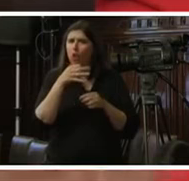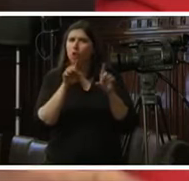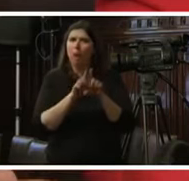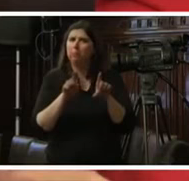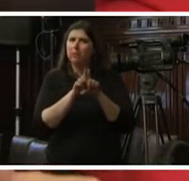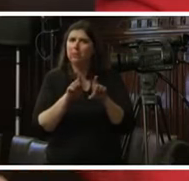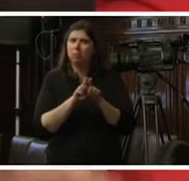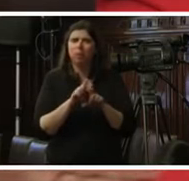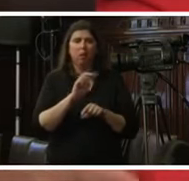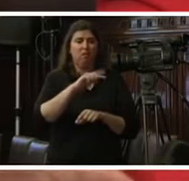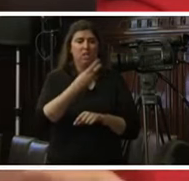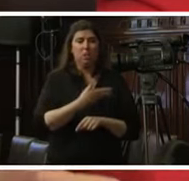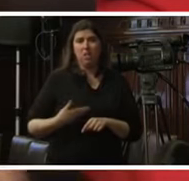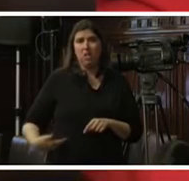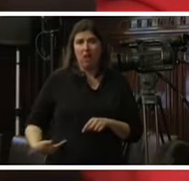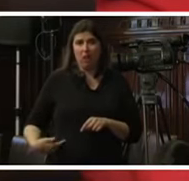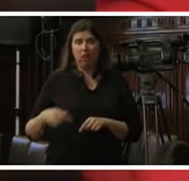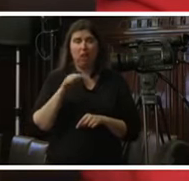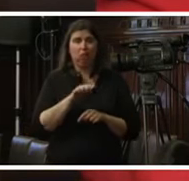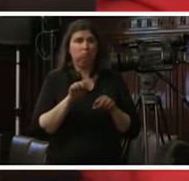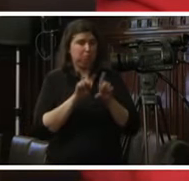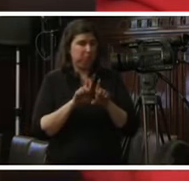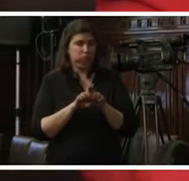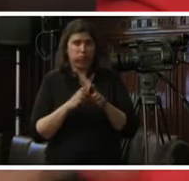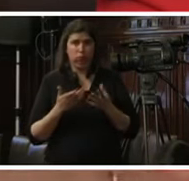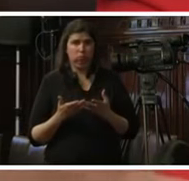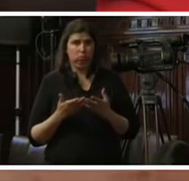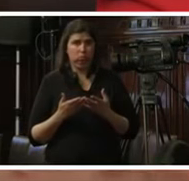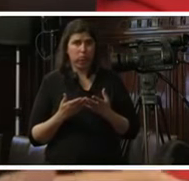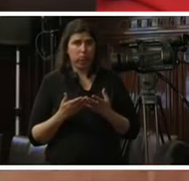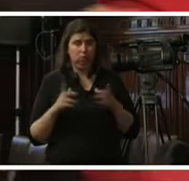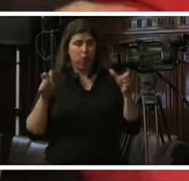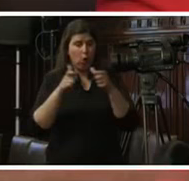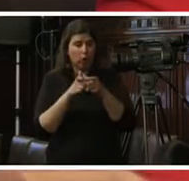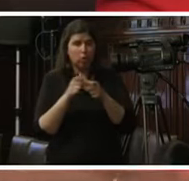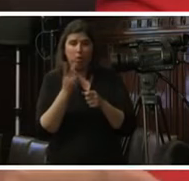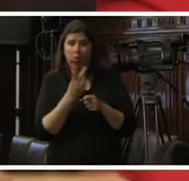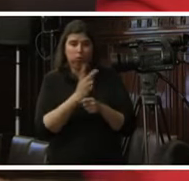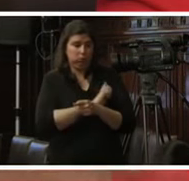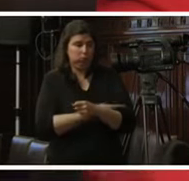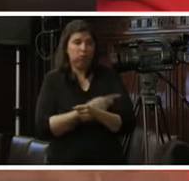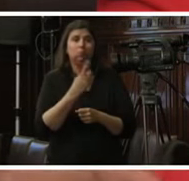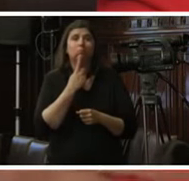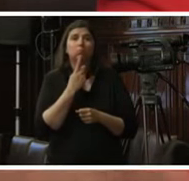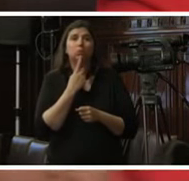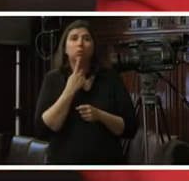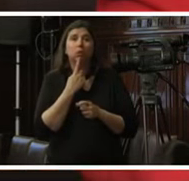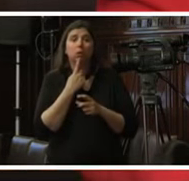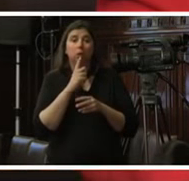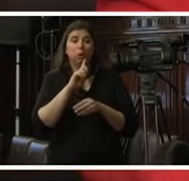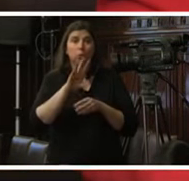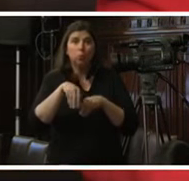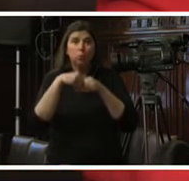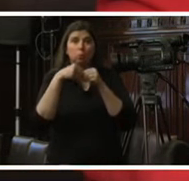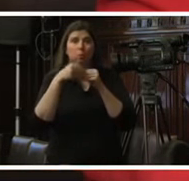uno de los vicepresidentes de la mesa directiva del congreso son las dos fuerzas políticas que con los votos suman la mayoría absoluta en el